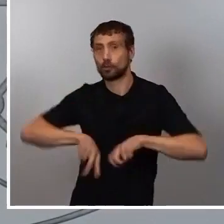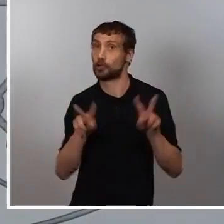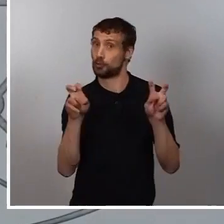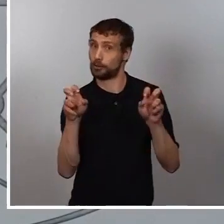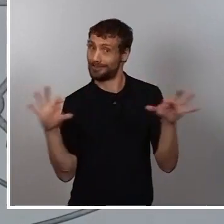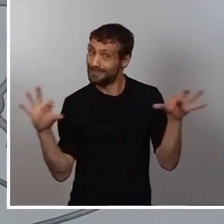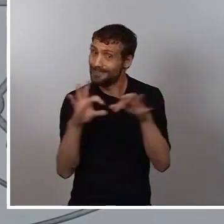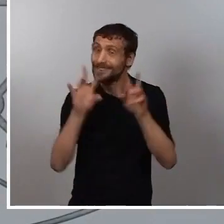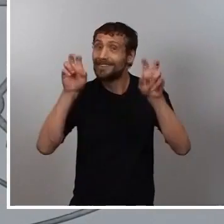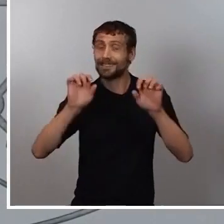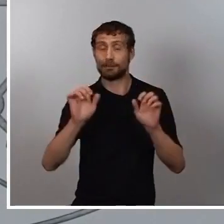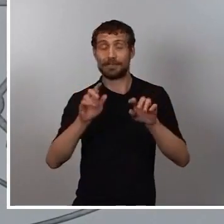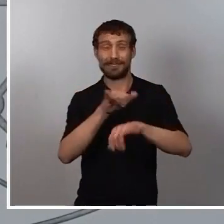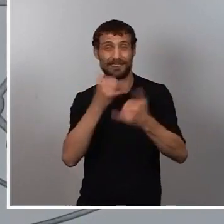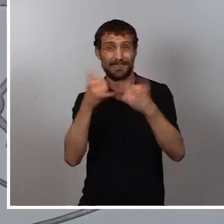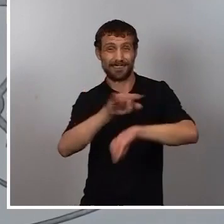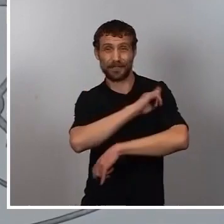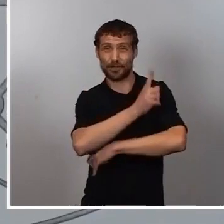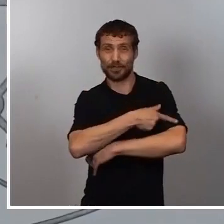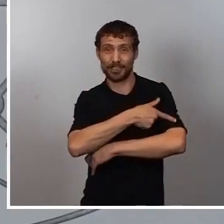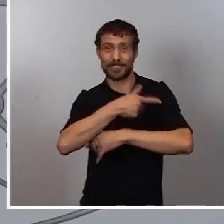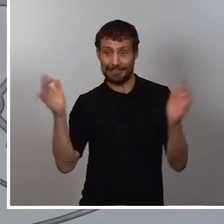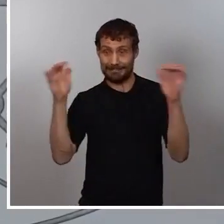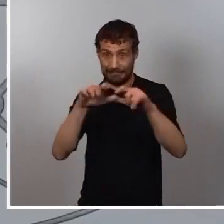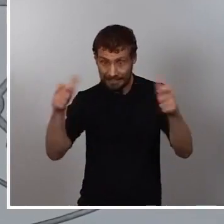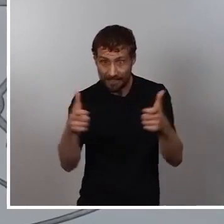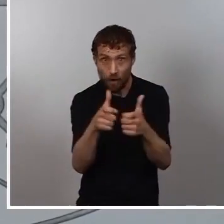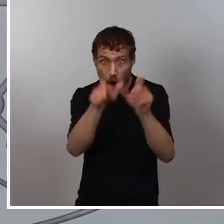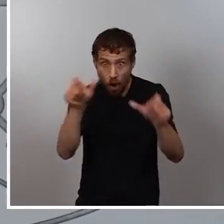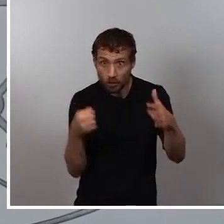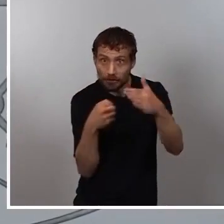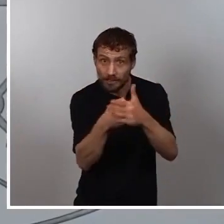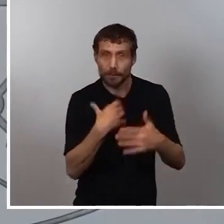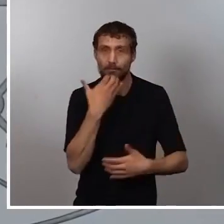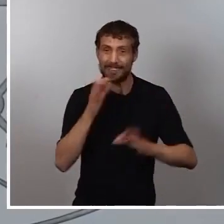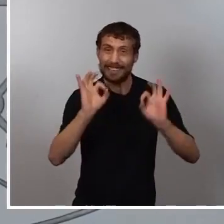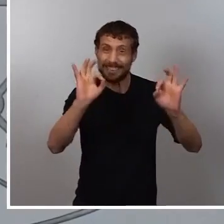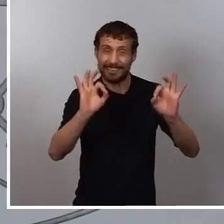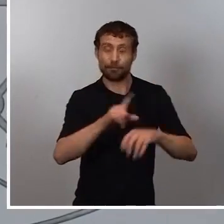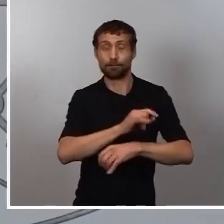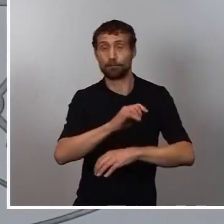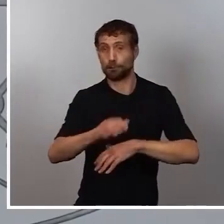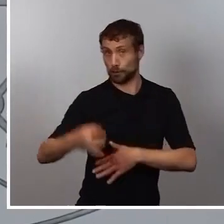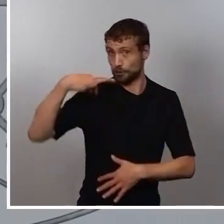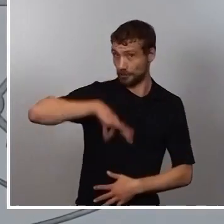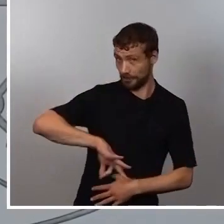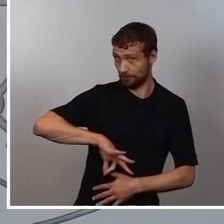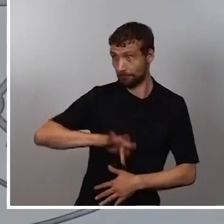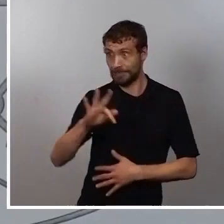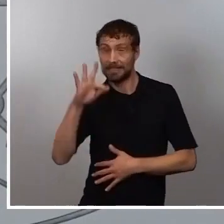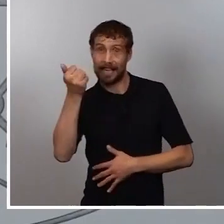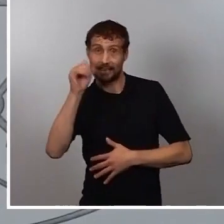eventos deportivos, especialmente la Liga de Fútbol Profesional y también la ACB. Tiene que ver con el acuerdo